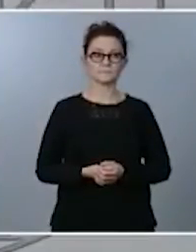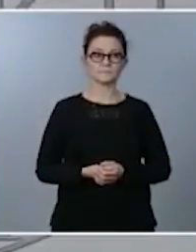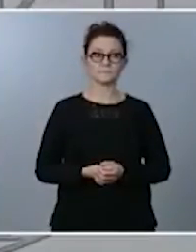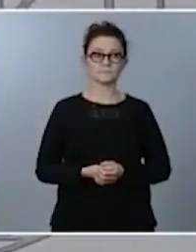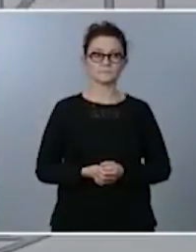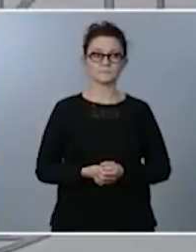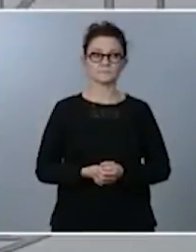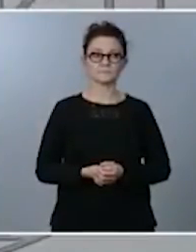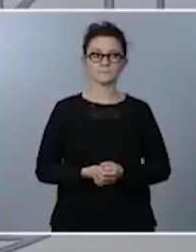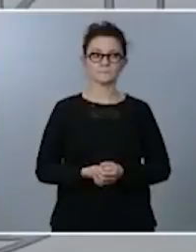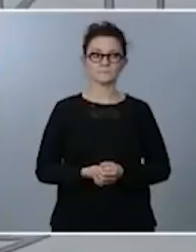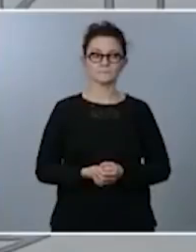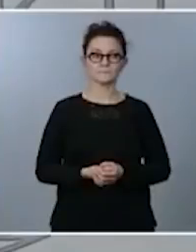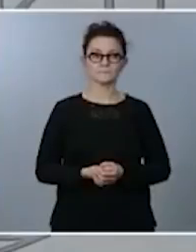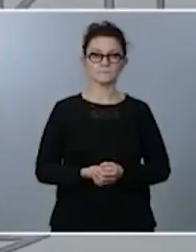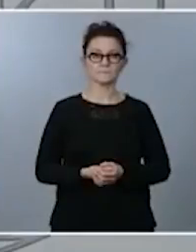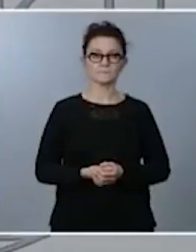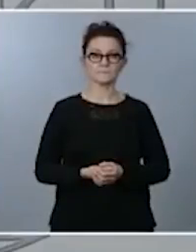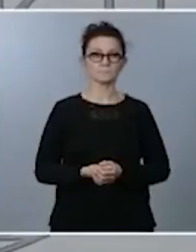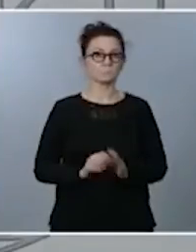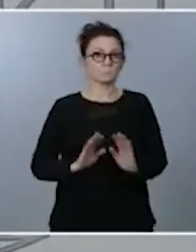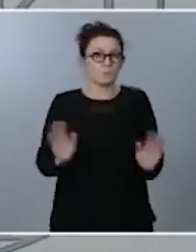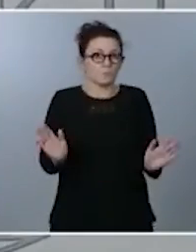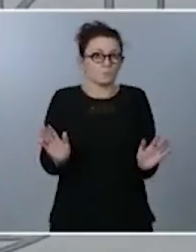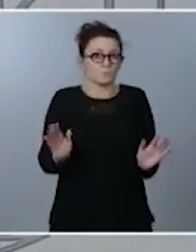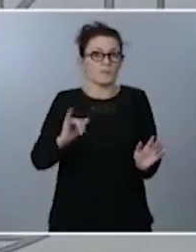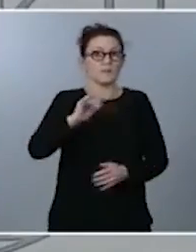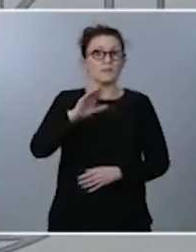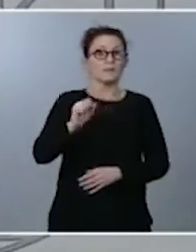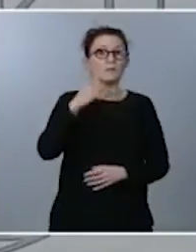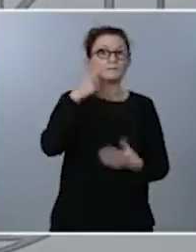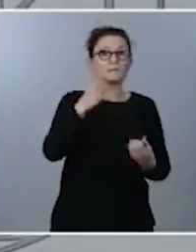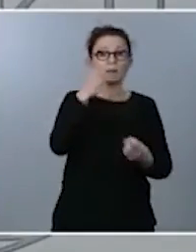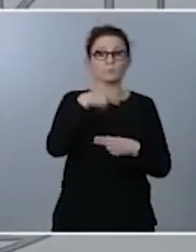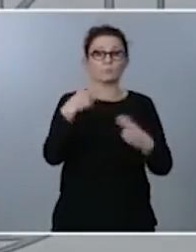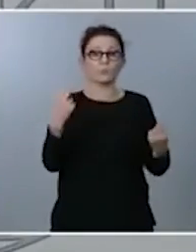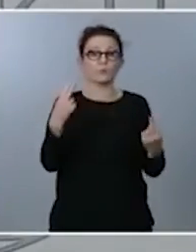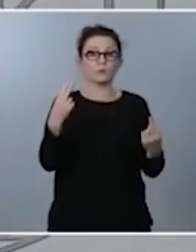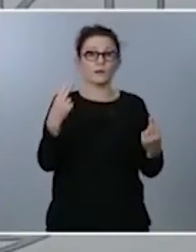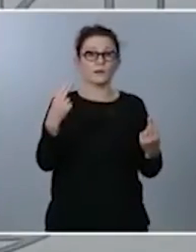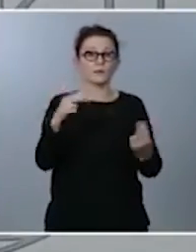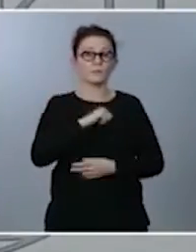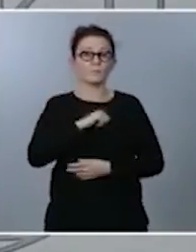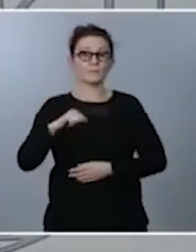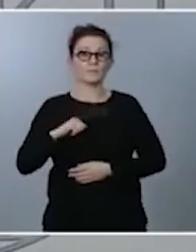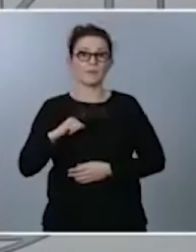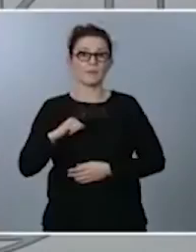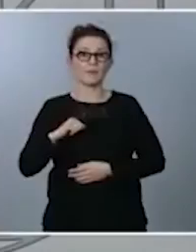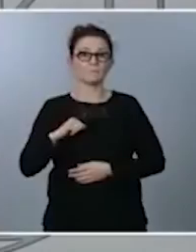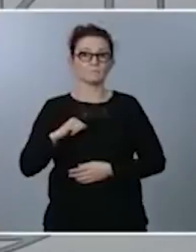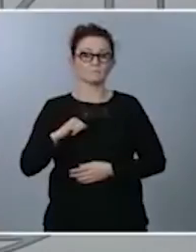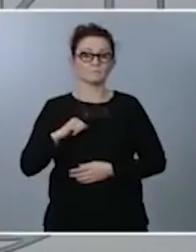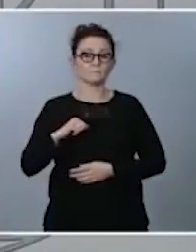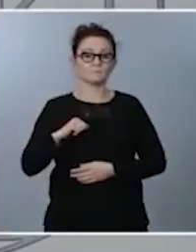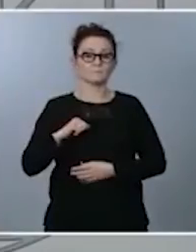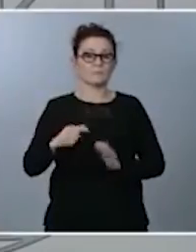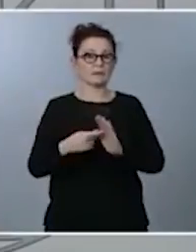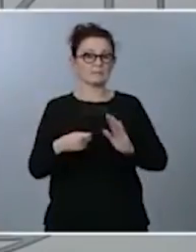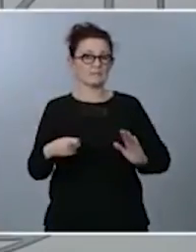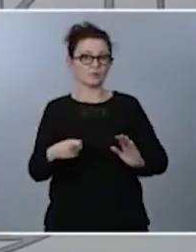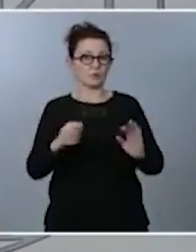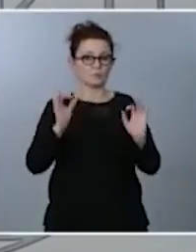Bueno, no va a pasar nada. El IVA de la sanidad pública y la sanidad privada permanece exento, tal como está actualmente,